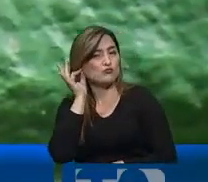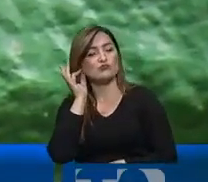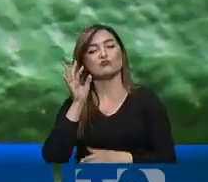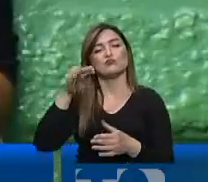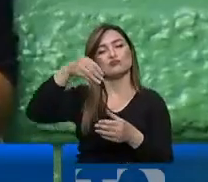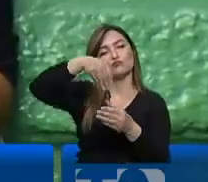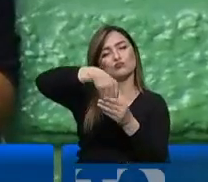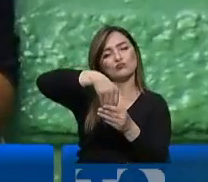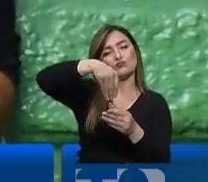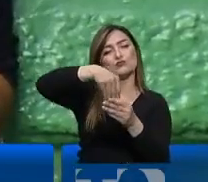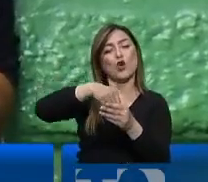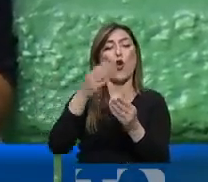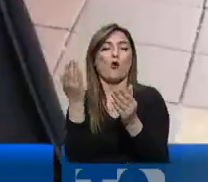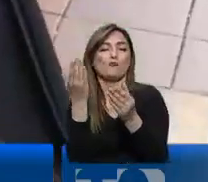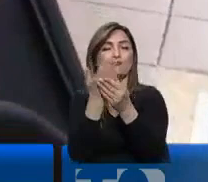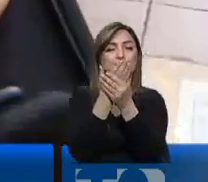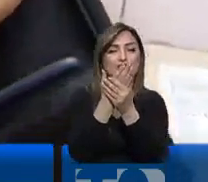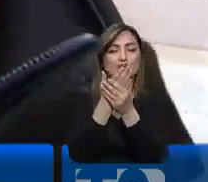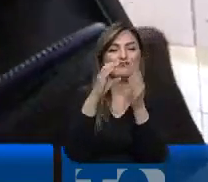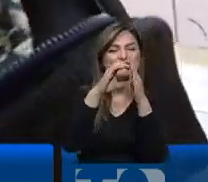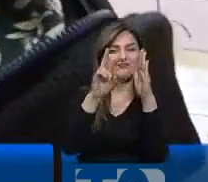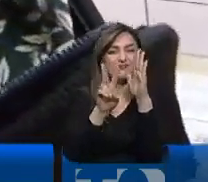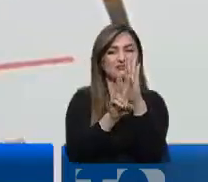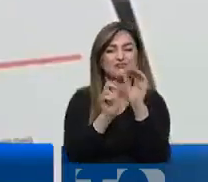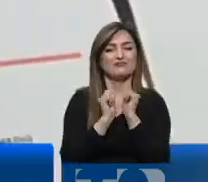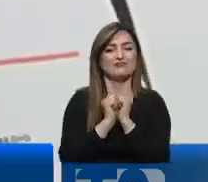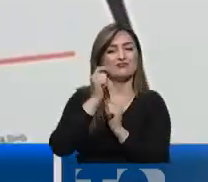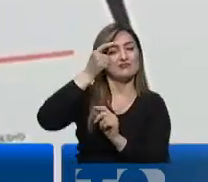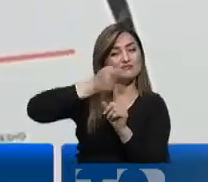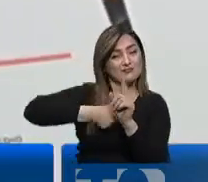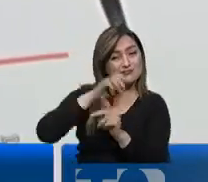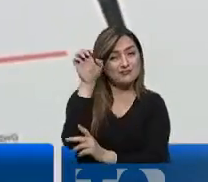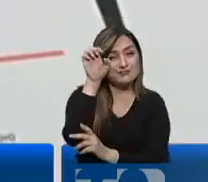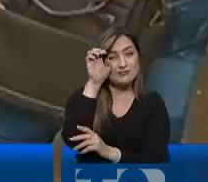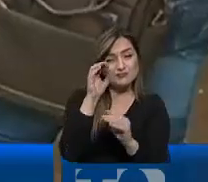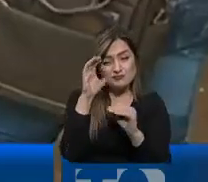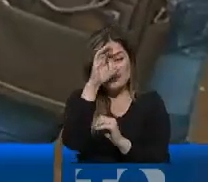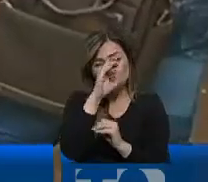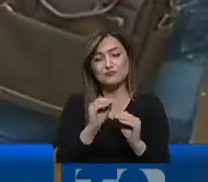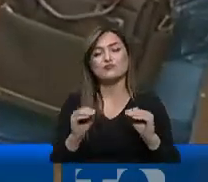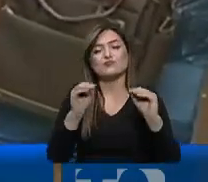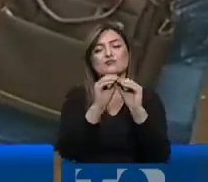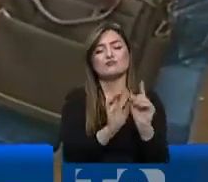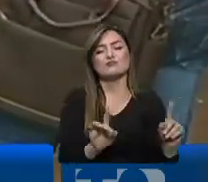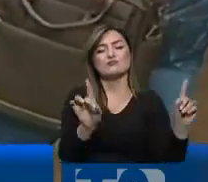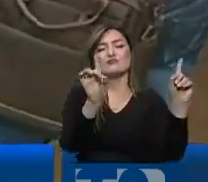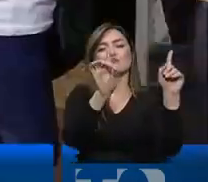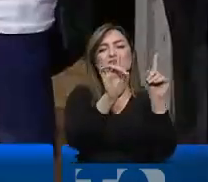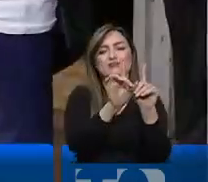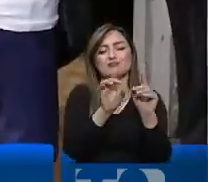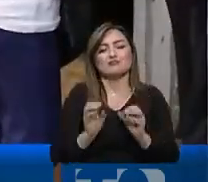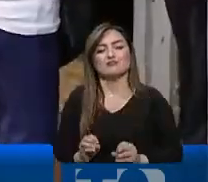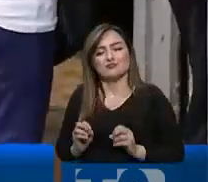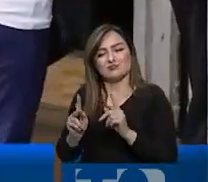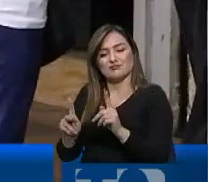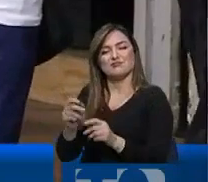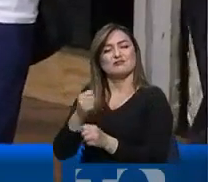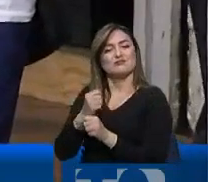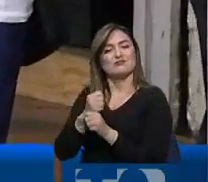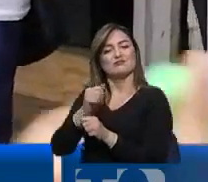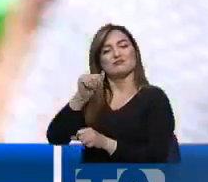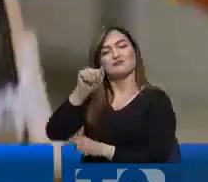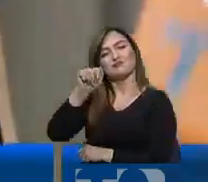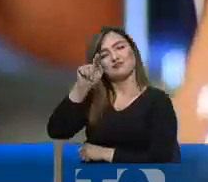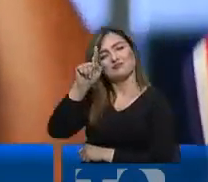carpetas en mano. La búsqueda de empleo se ha incrementado en este mes de enero. Así no evidencian también los datos que almacenan las bolsas de trabajo como Adeco Ecuador,